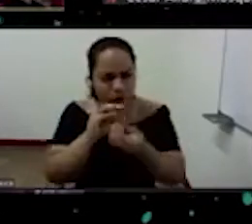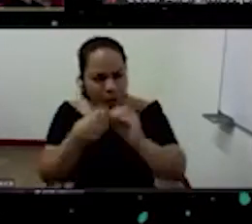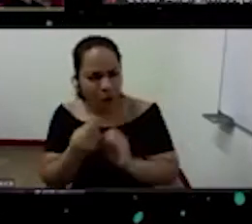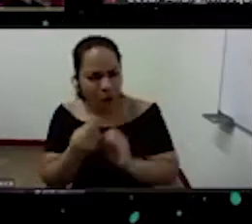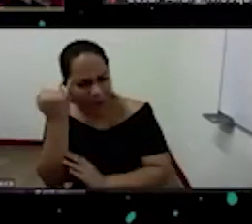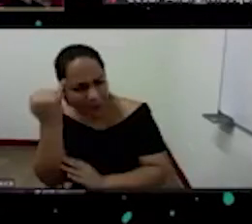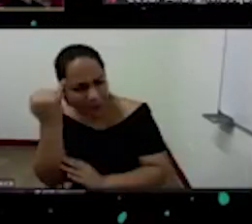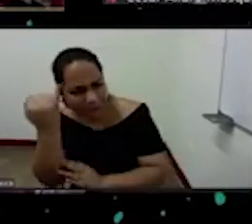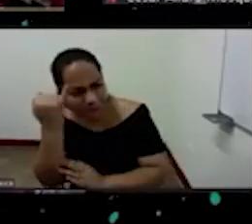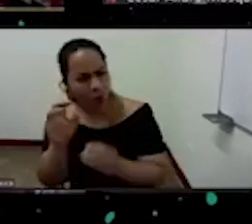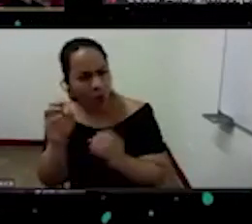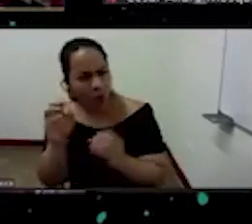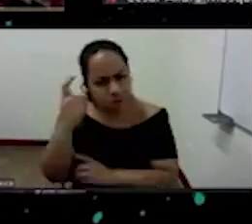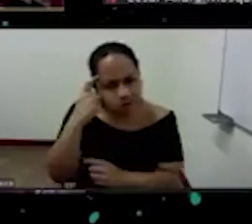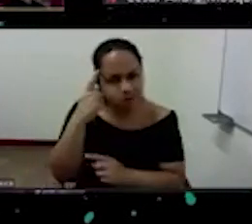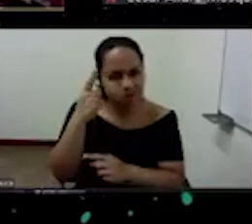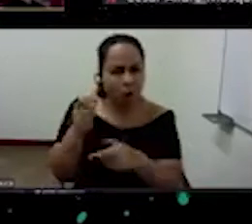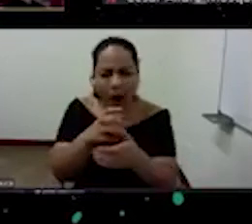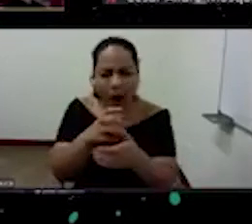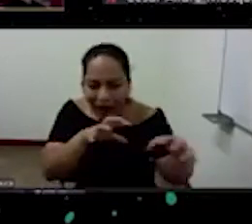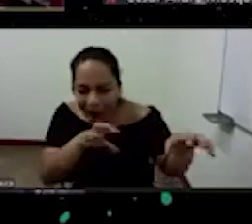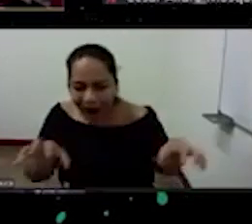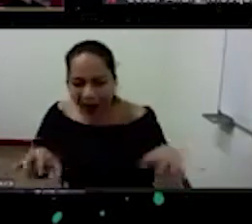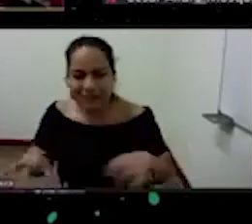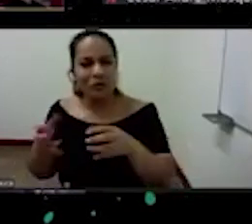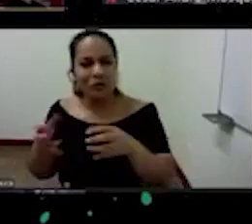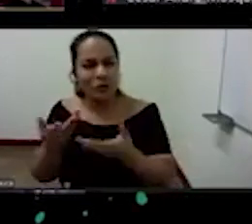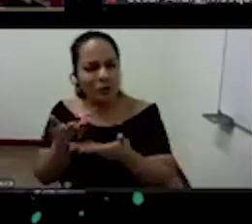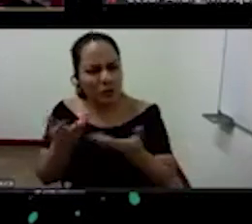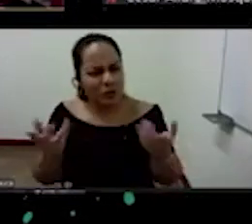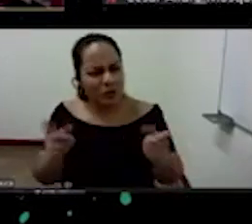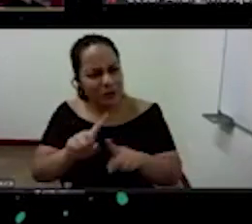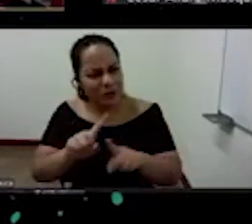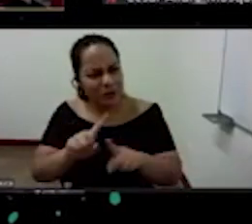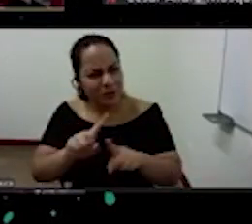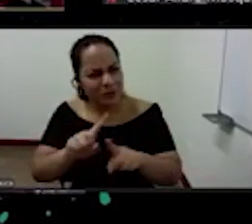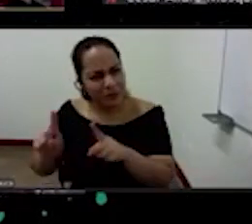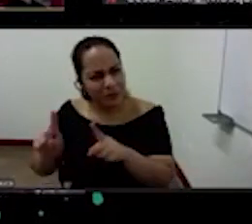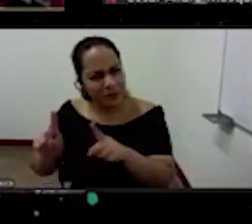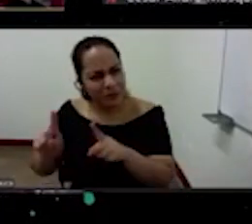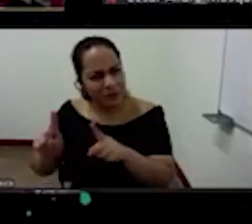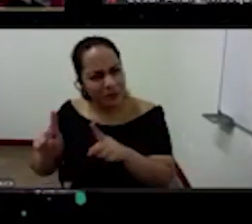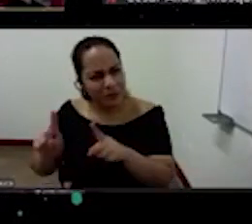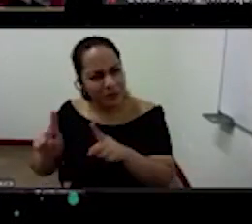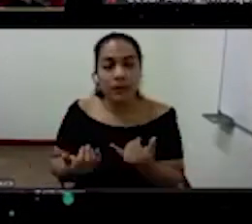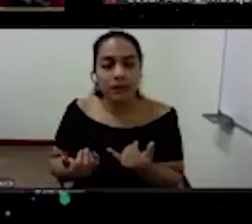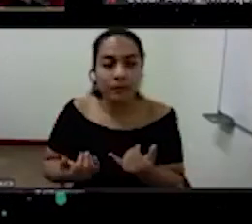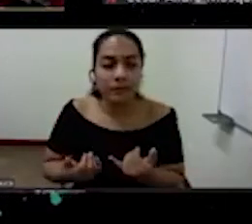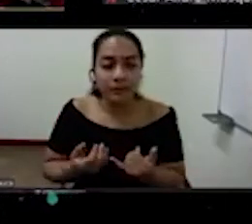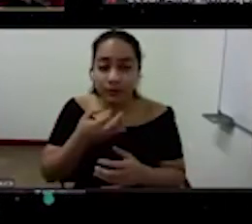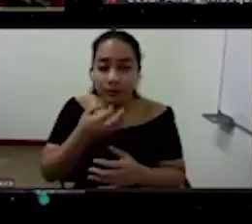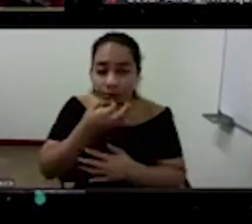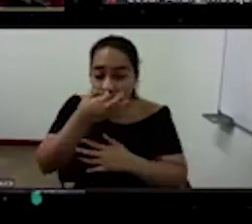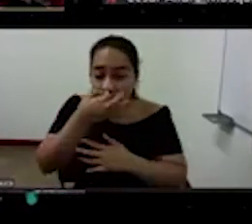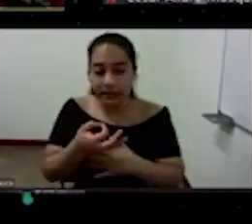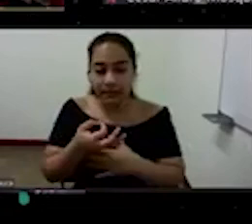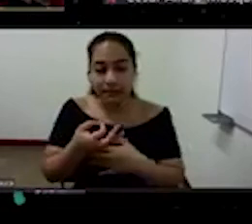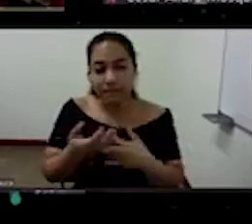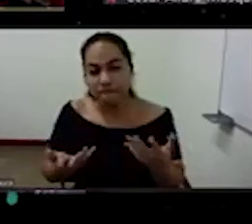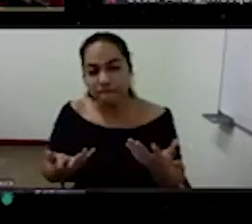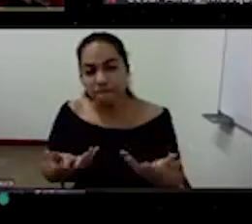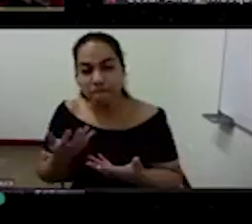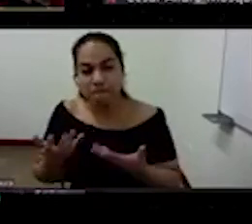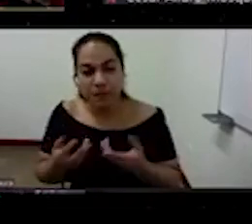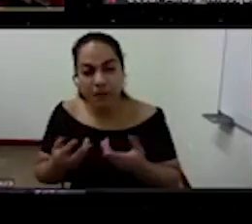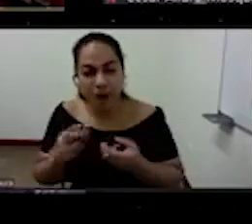y de la actuación se limita hoy a decir que el problema